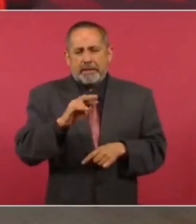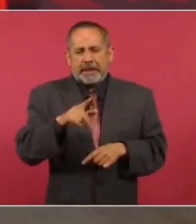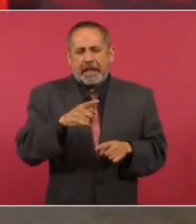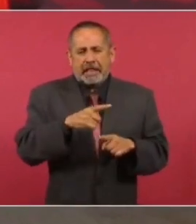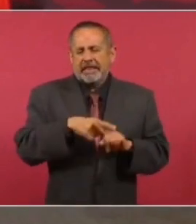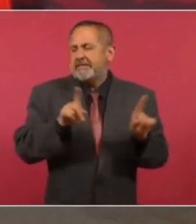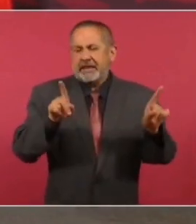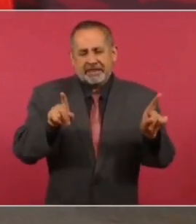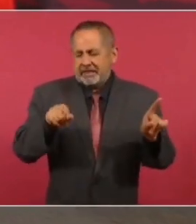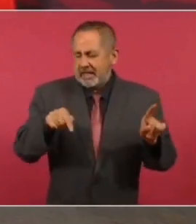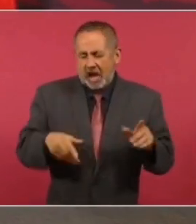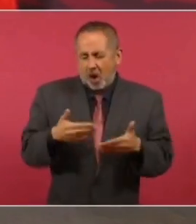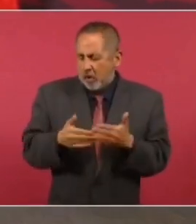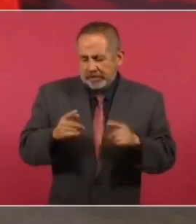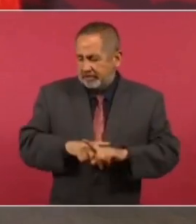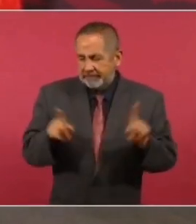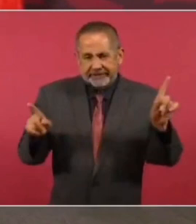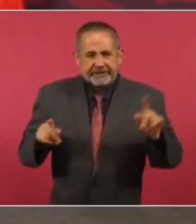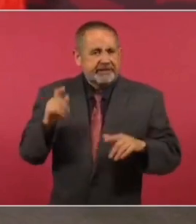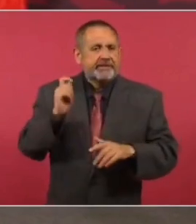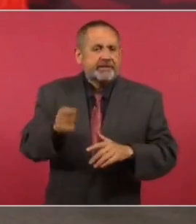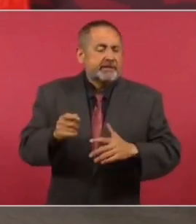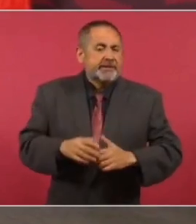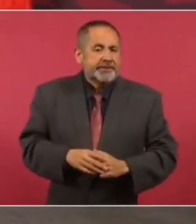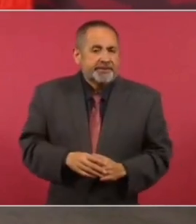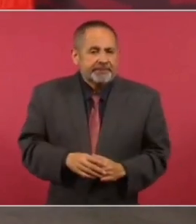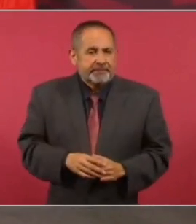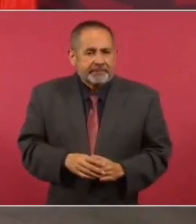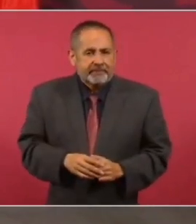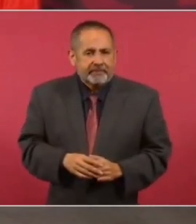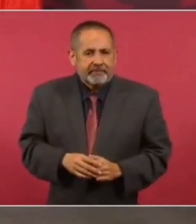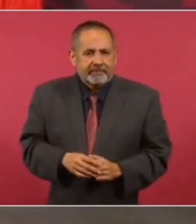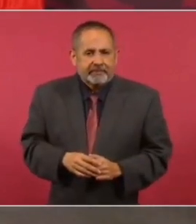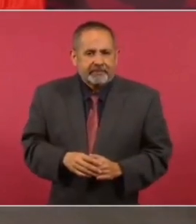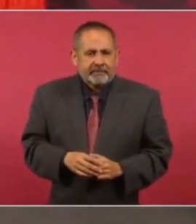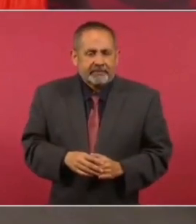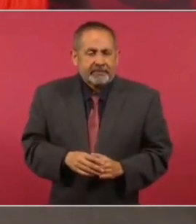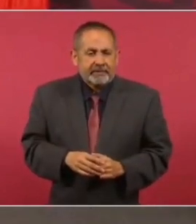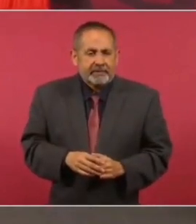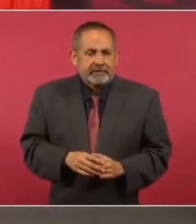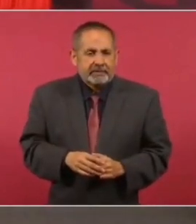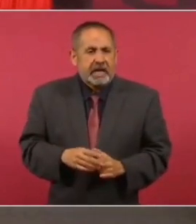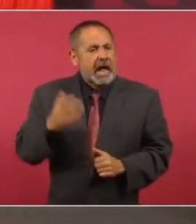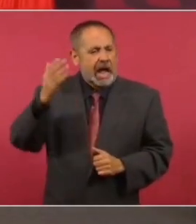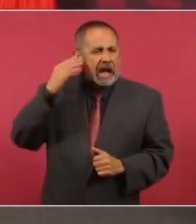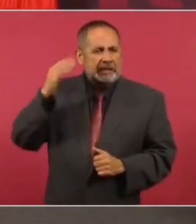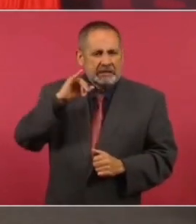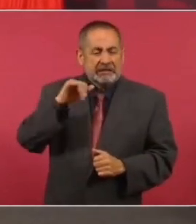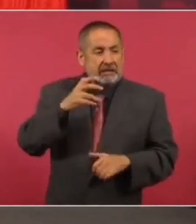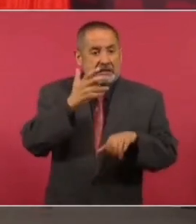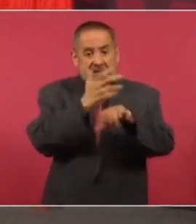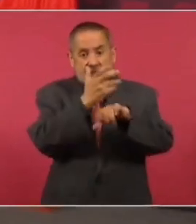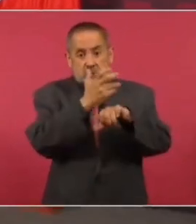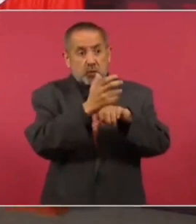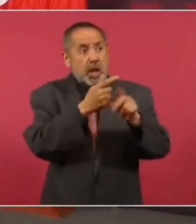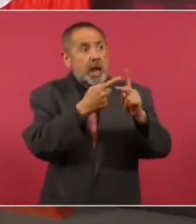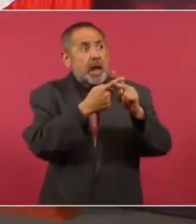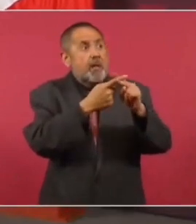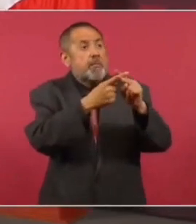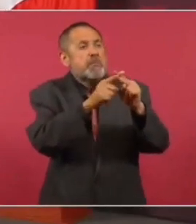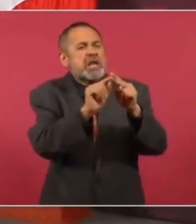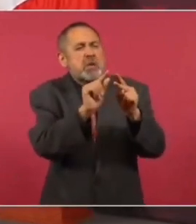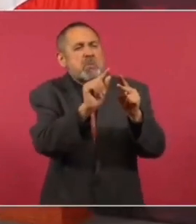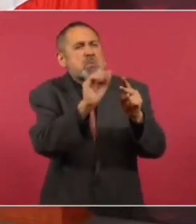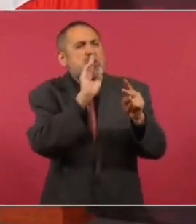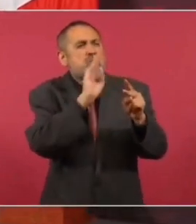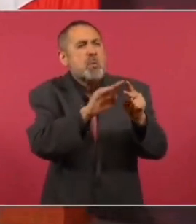que en efecto les daba gripa en Estados Unidos y aquí nos daba pulmonía.